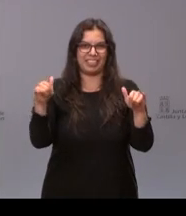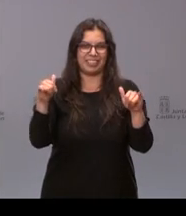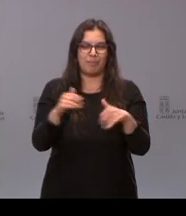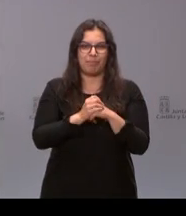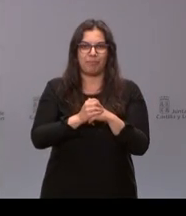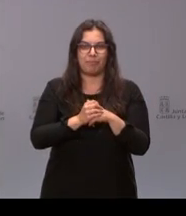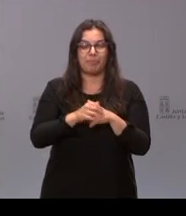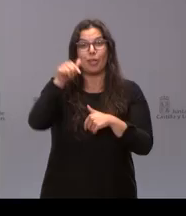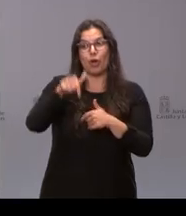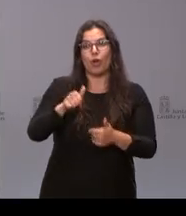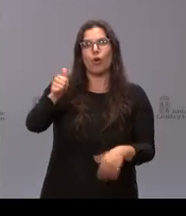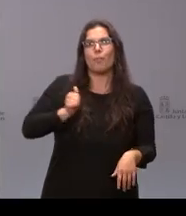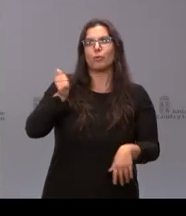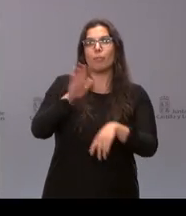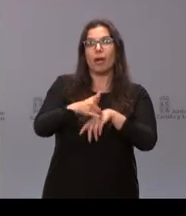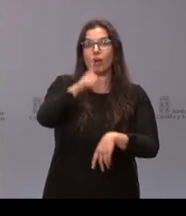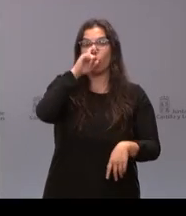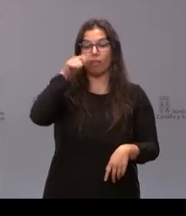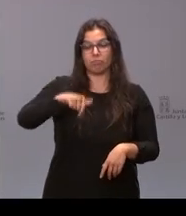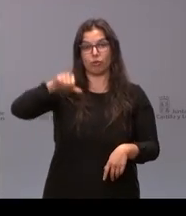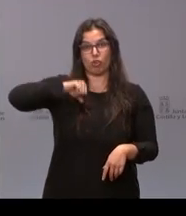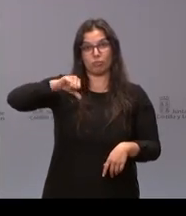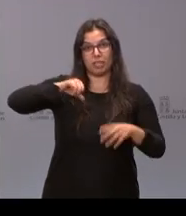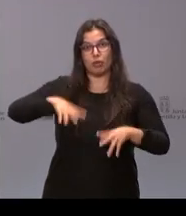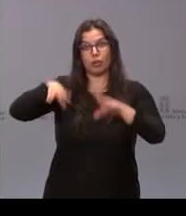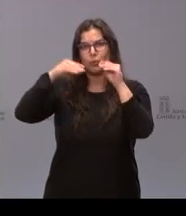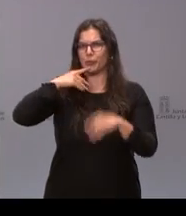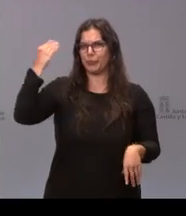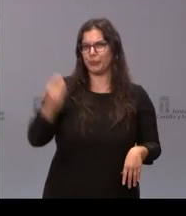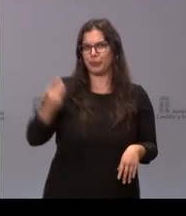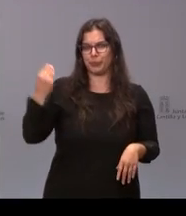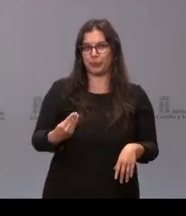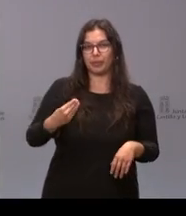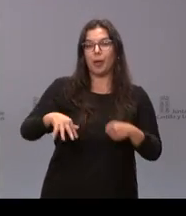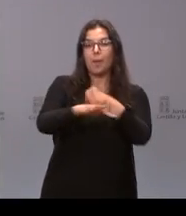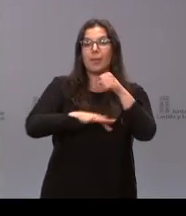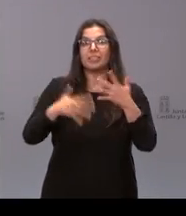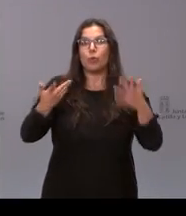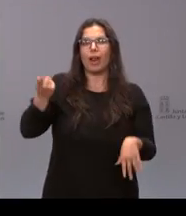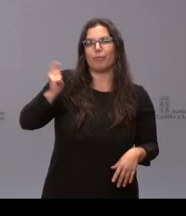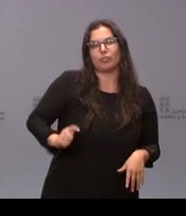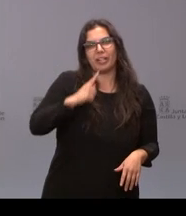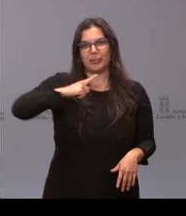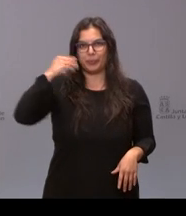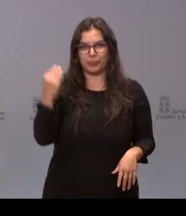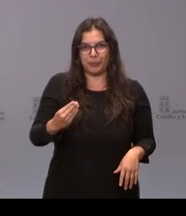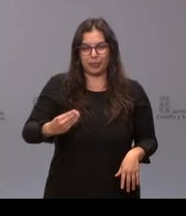una ocasión para recordar que el UBU es un gran hospital sostenido por grandes profesionales.